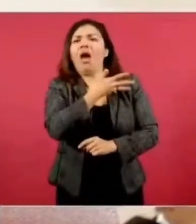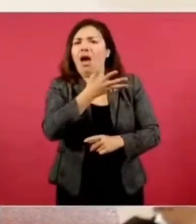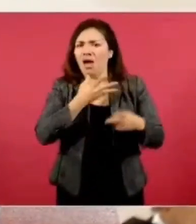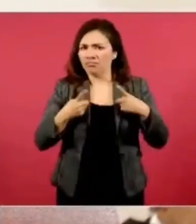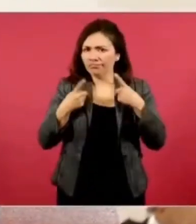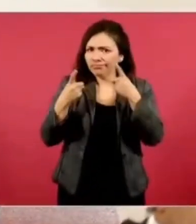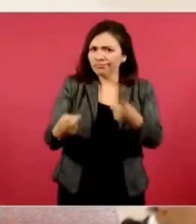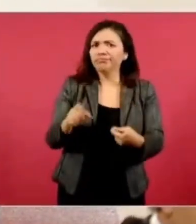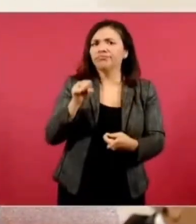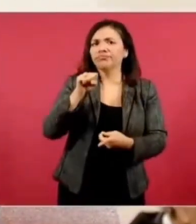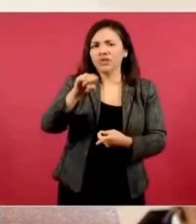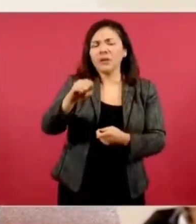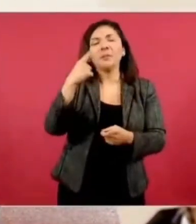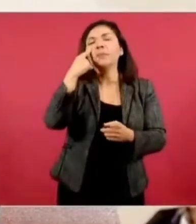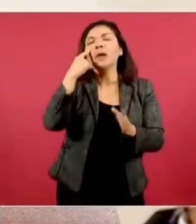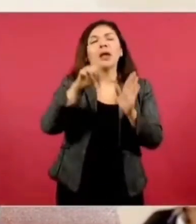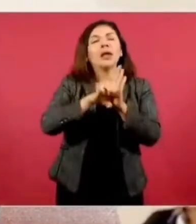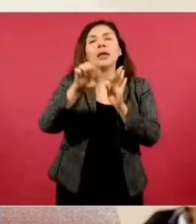Por ejemplo,